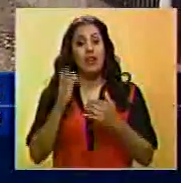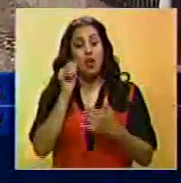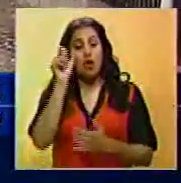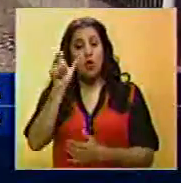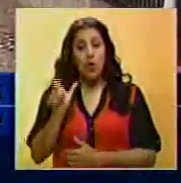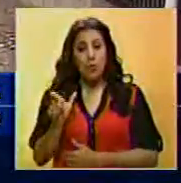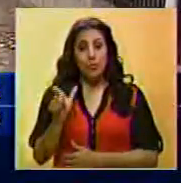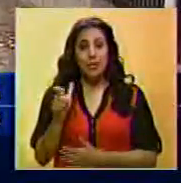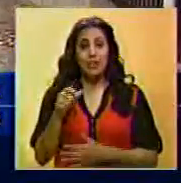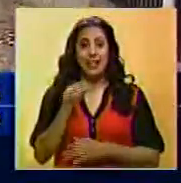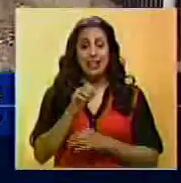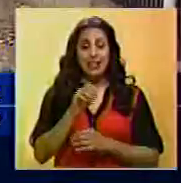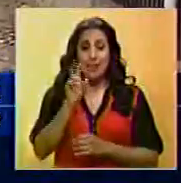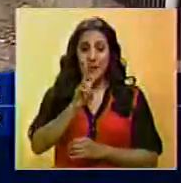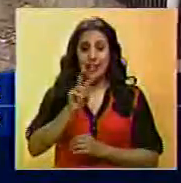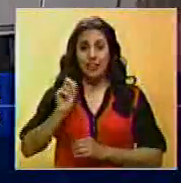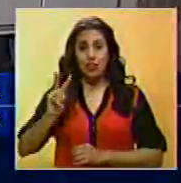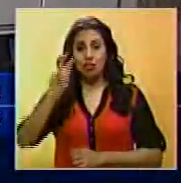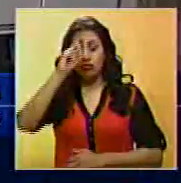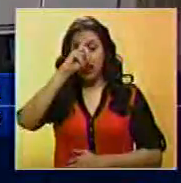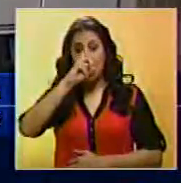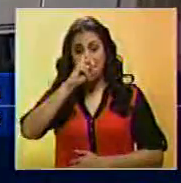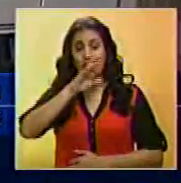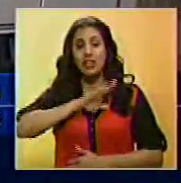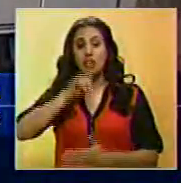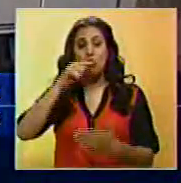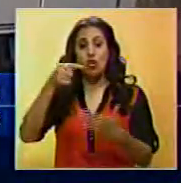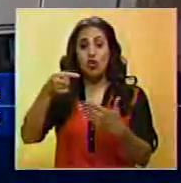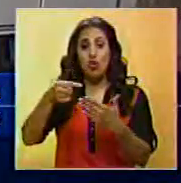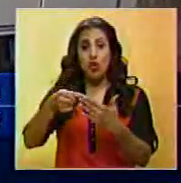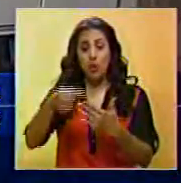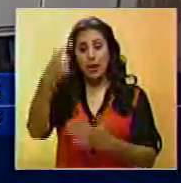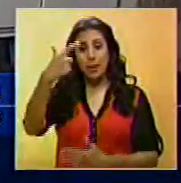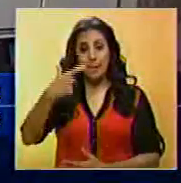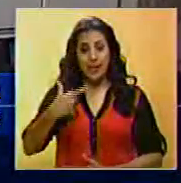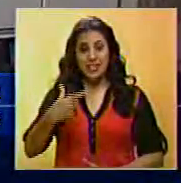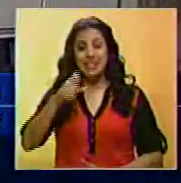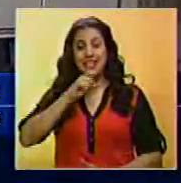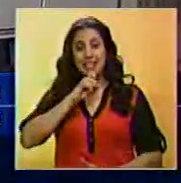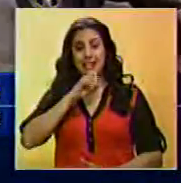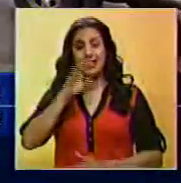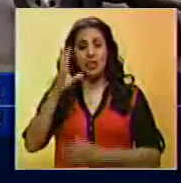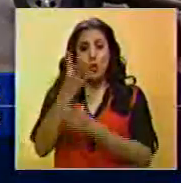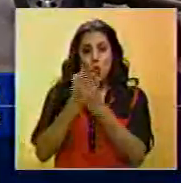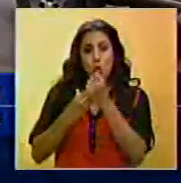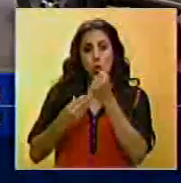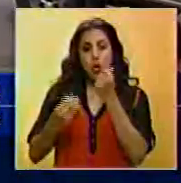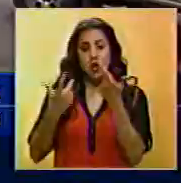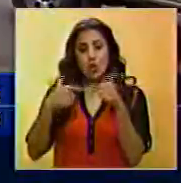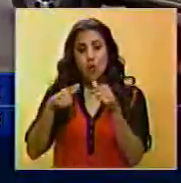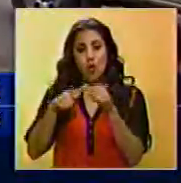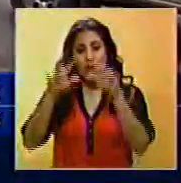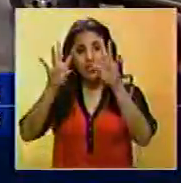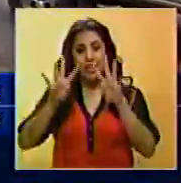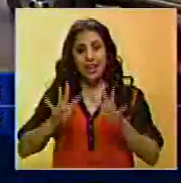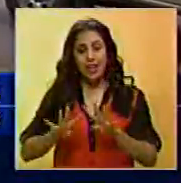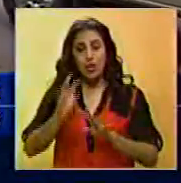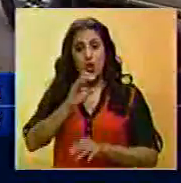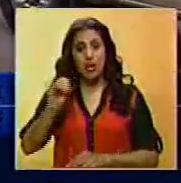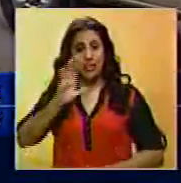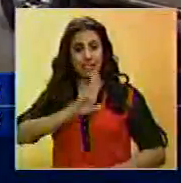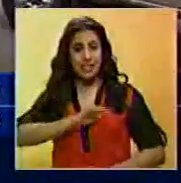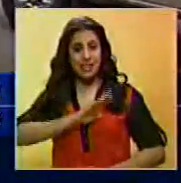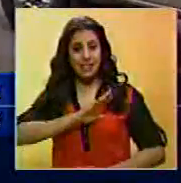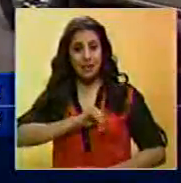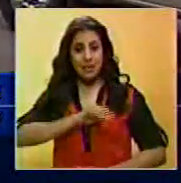Michael Alfredo Jiménez, se que era de 22 años, quedó identificado el sujeto, quien se habría evadido de los calabozos del eje oeste del 6